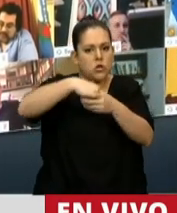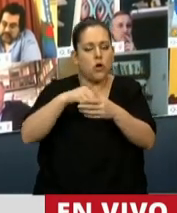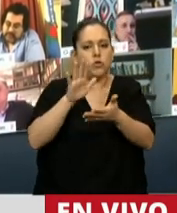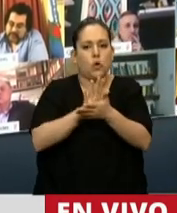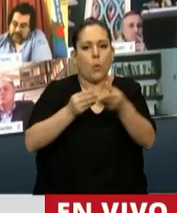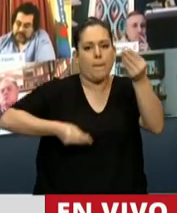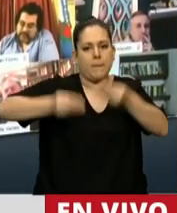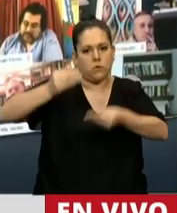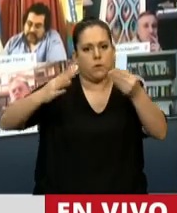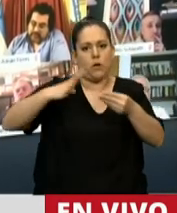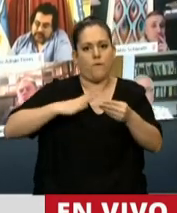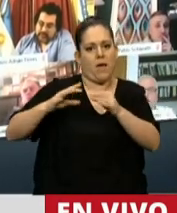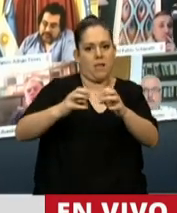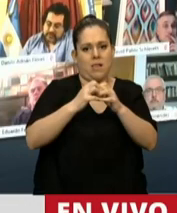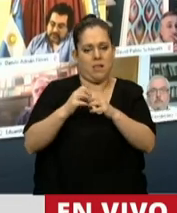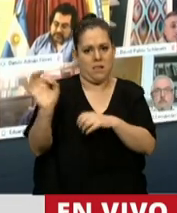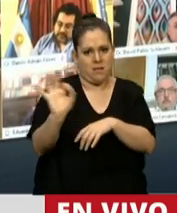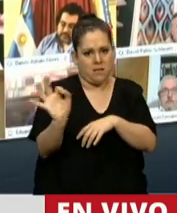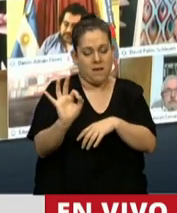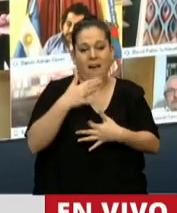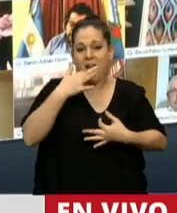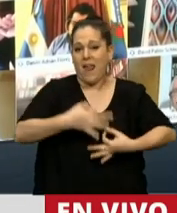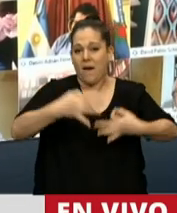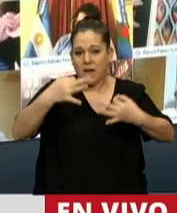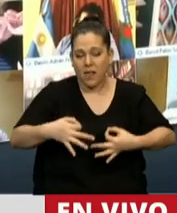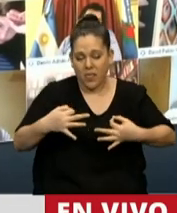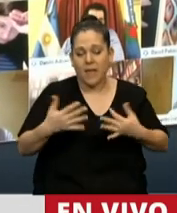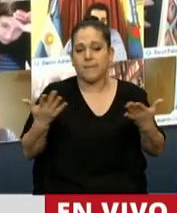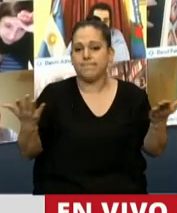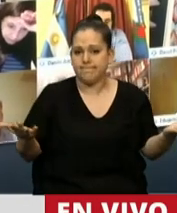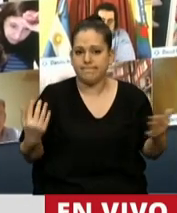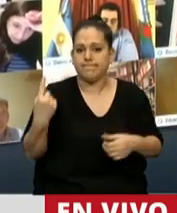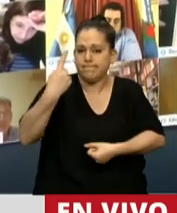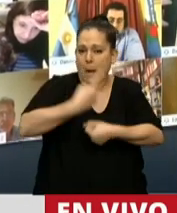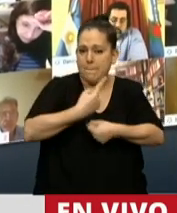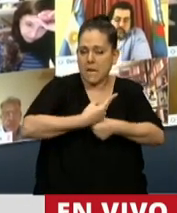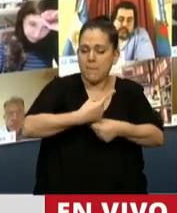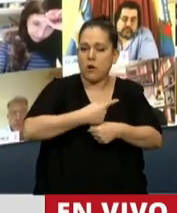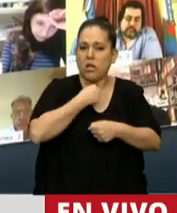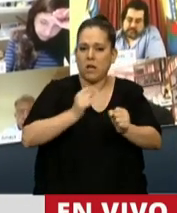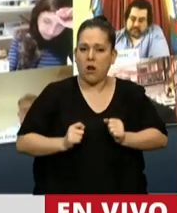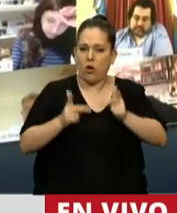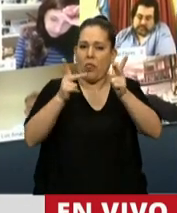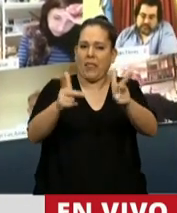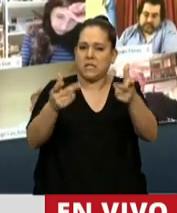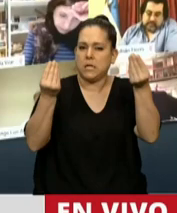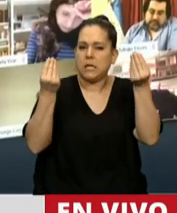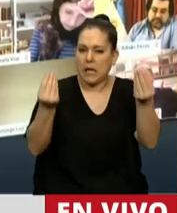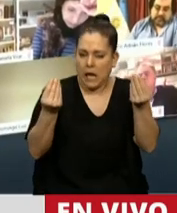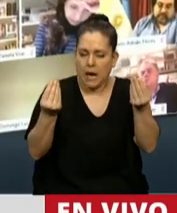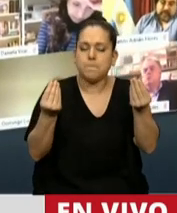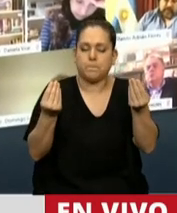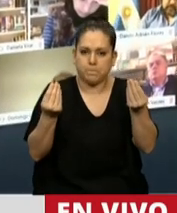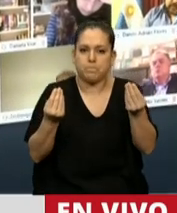Hacienda y Presupuestos. La verdad, señor Presidente, primero, expresar que